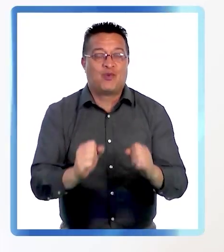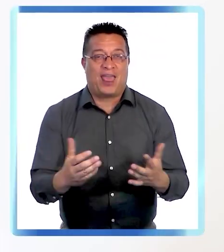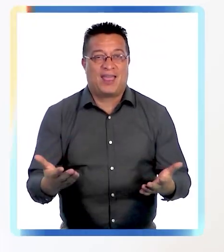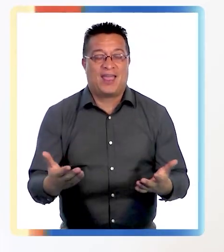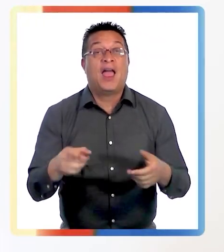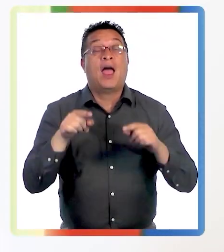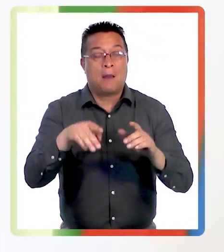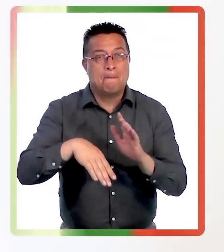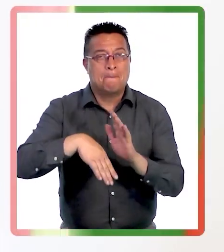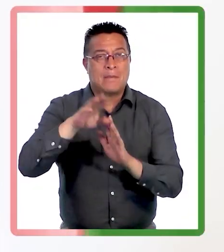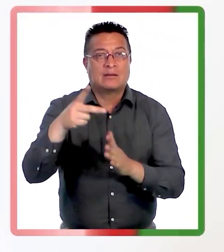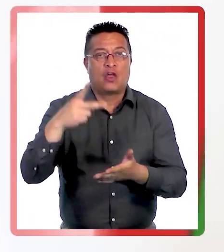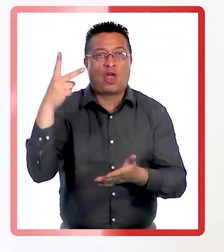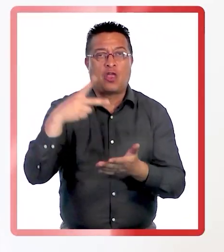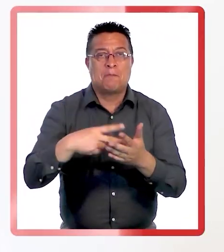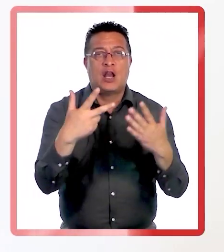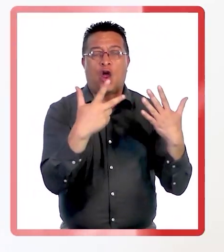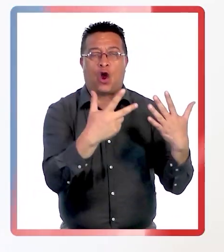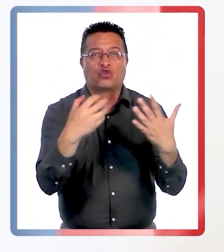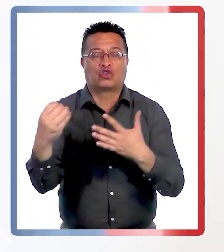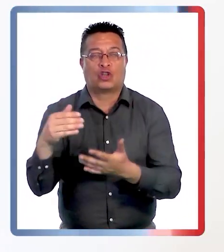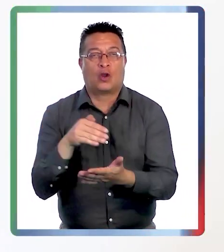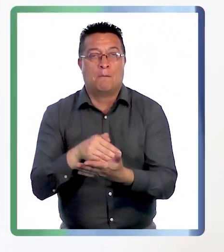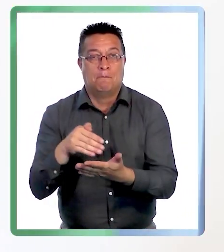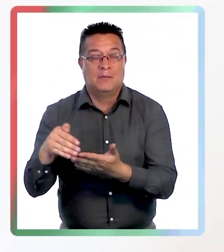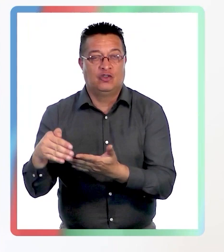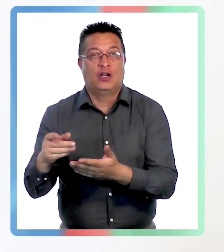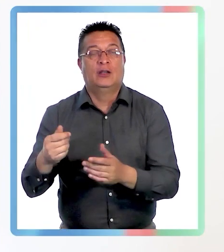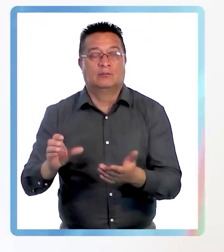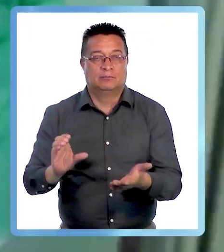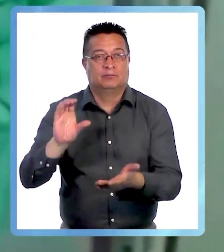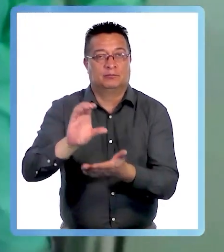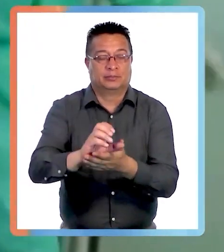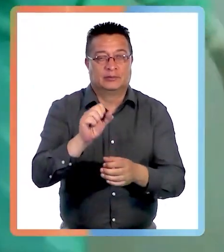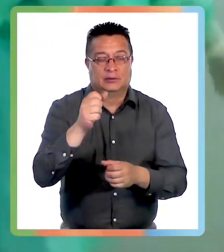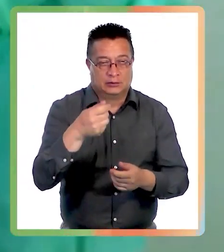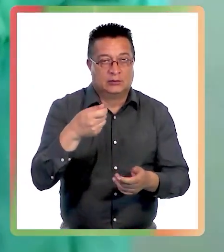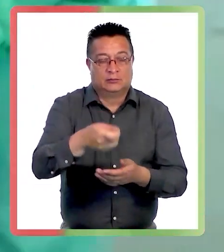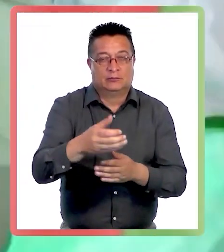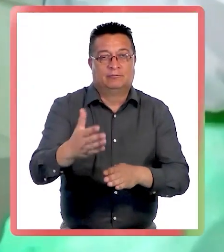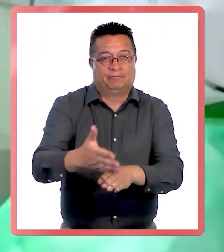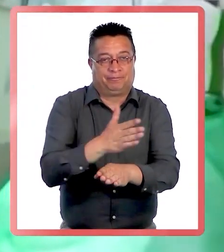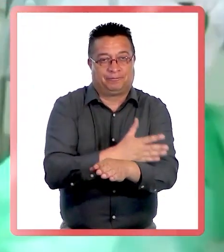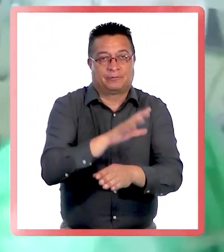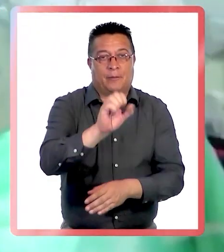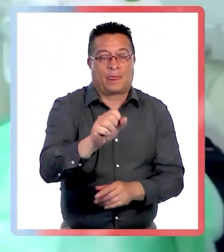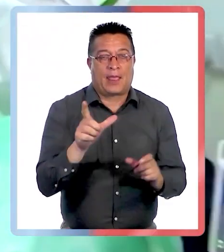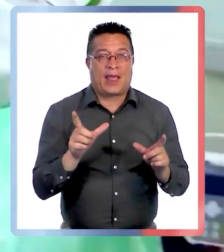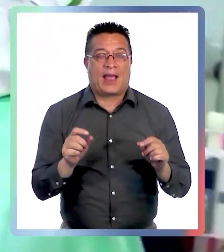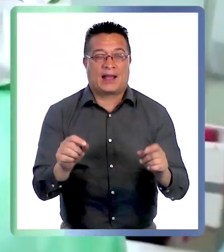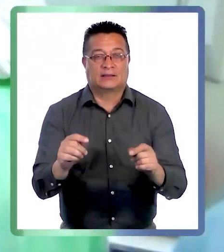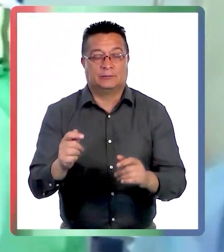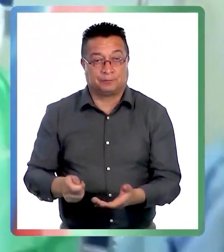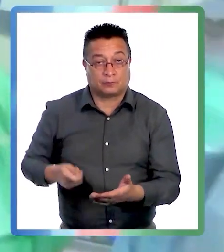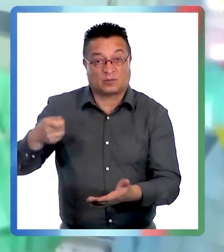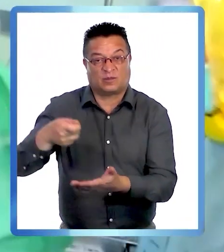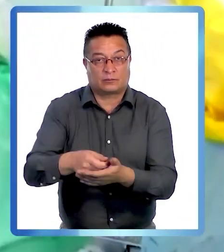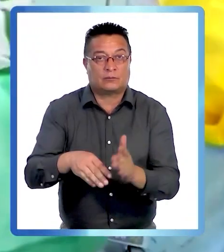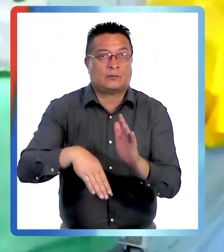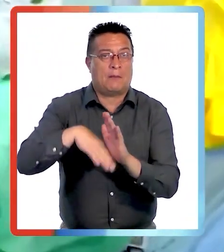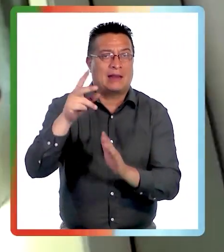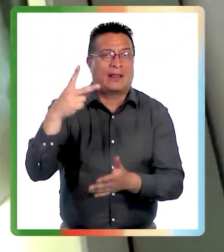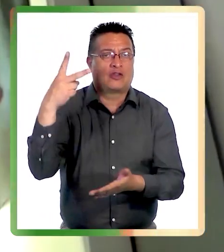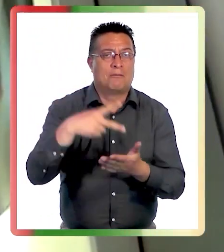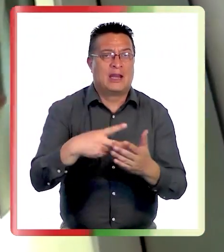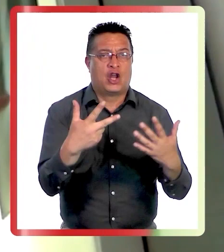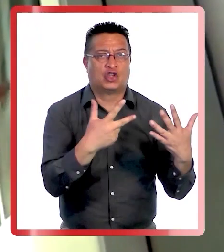¿Y cómo lo vamos a hacer? Más de 2.800 millones de pesos en detección precoz del cáncer. Con una inversión